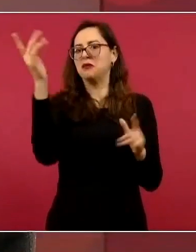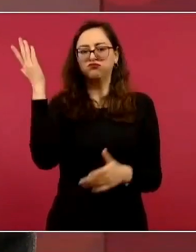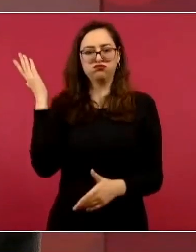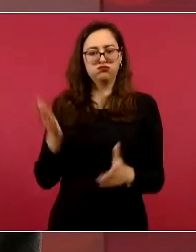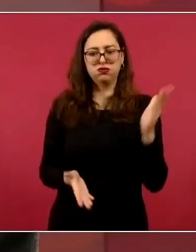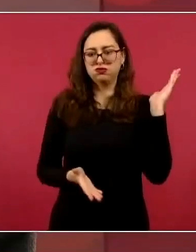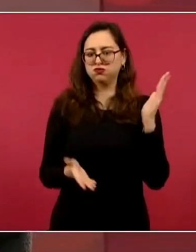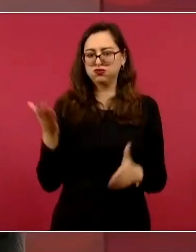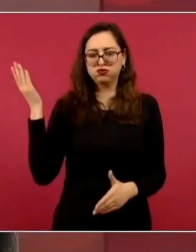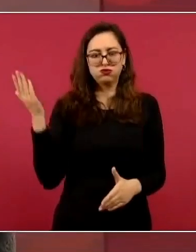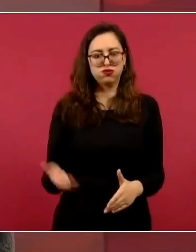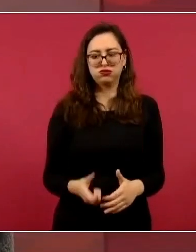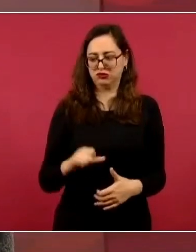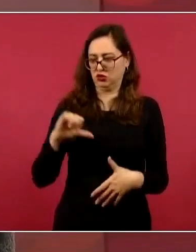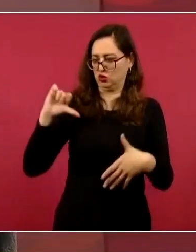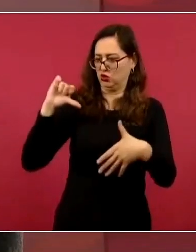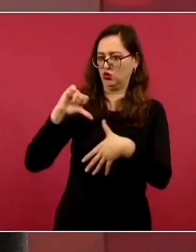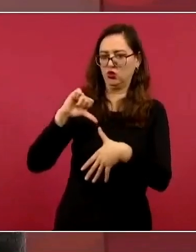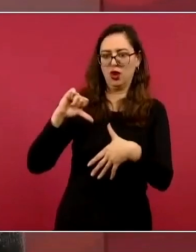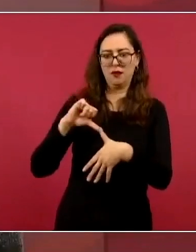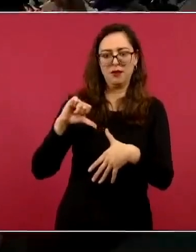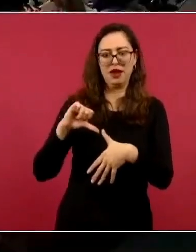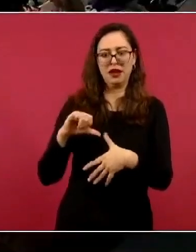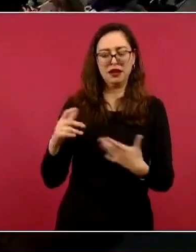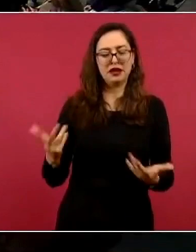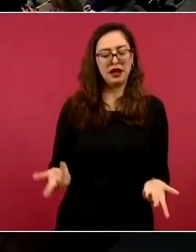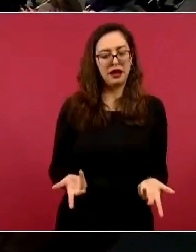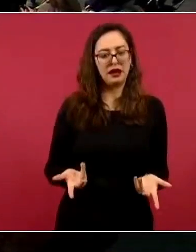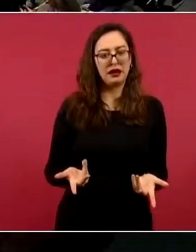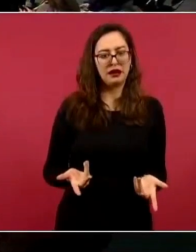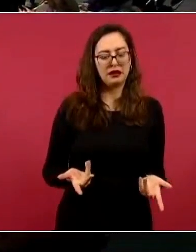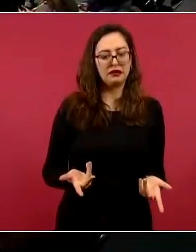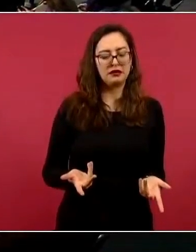De América del Sur. Va uno a Chile,